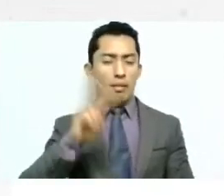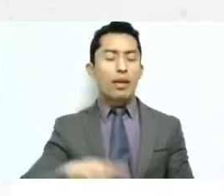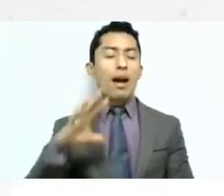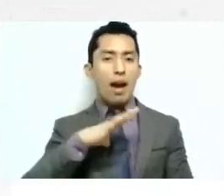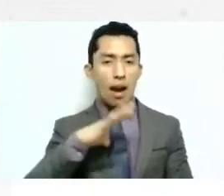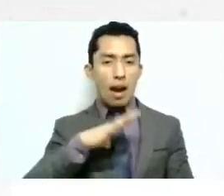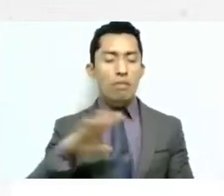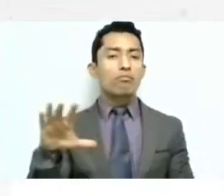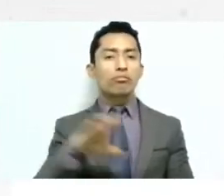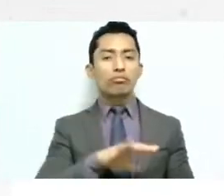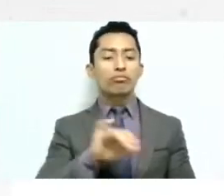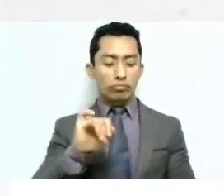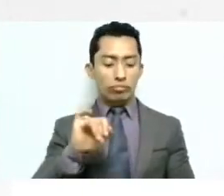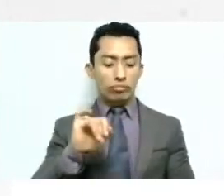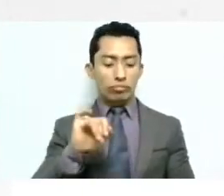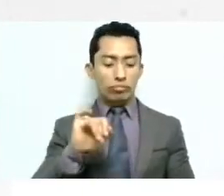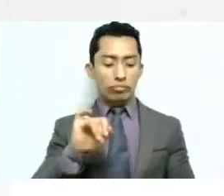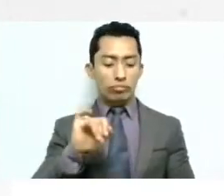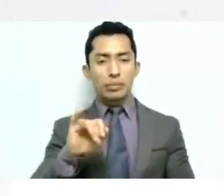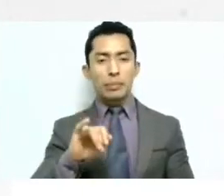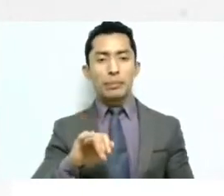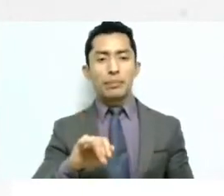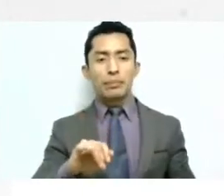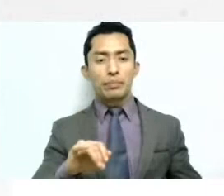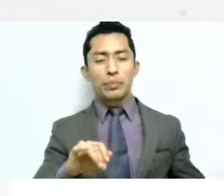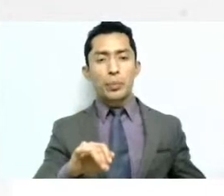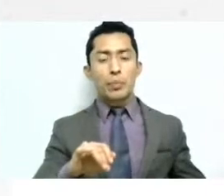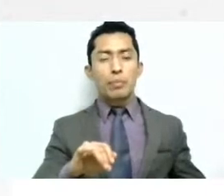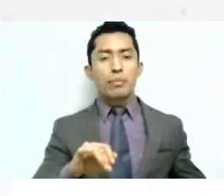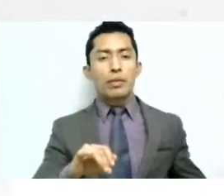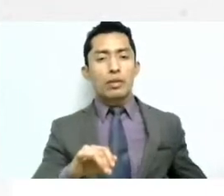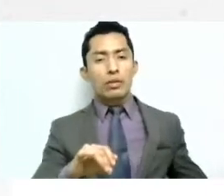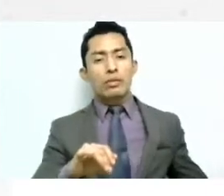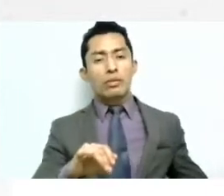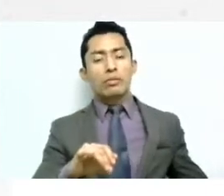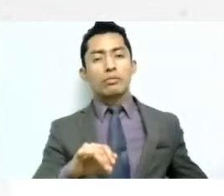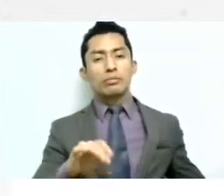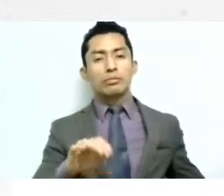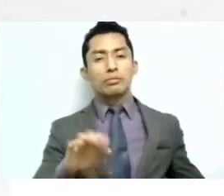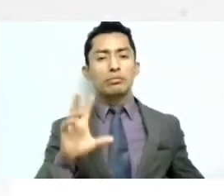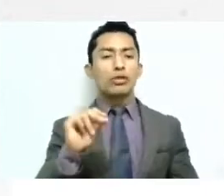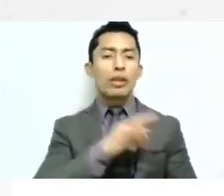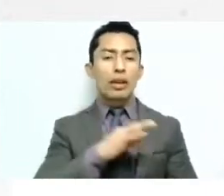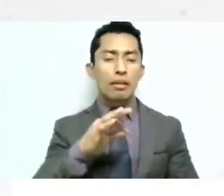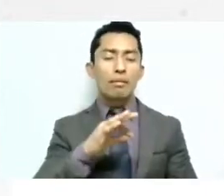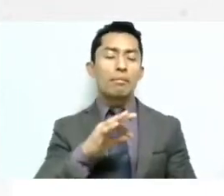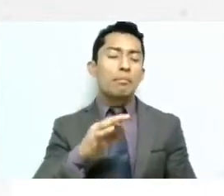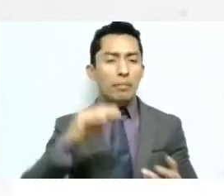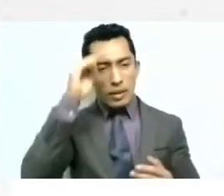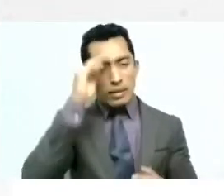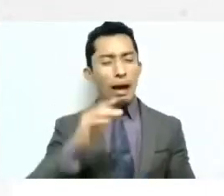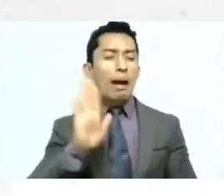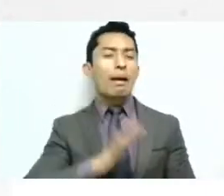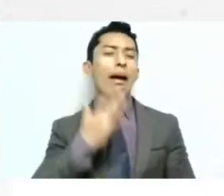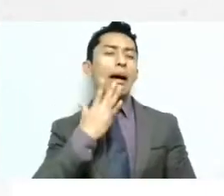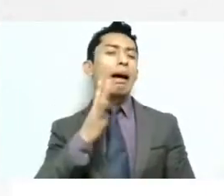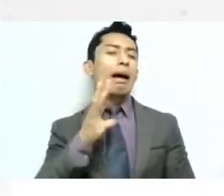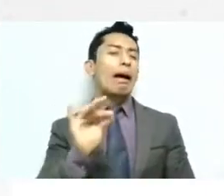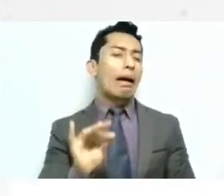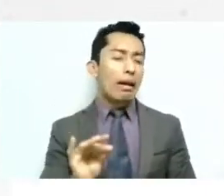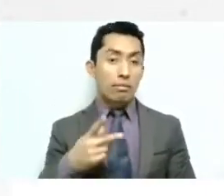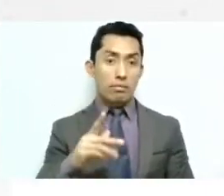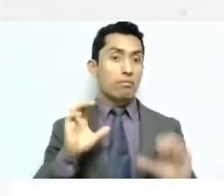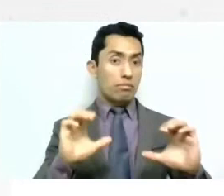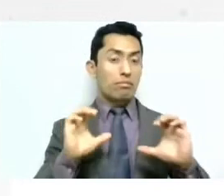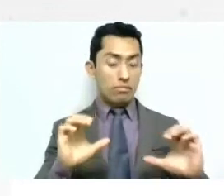evolución y y no debemos de decir ay pues parece nada pero es como les decía es un